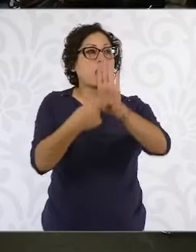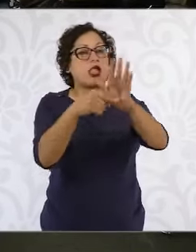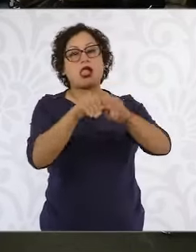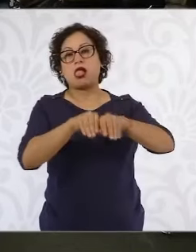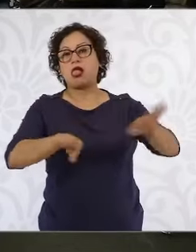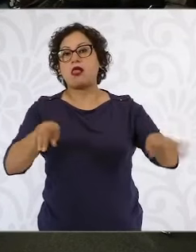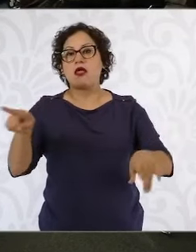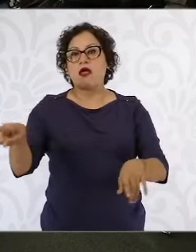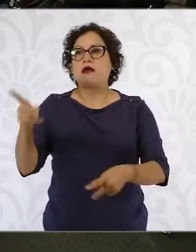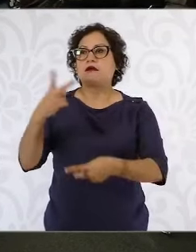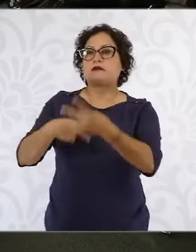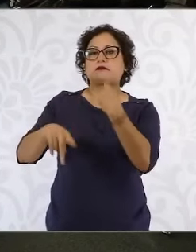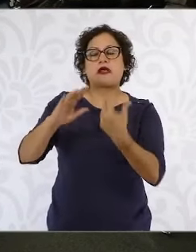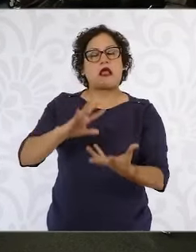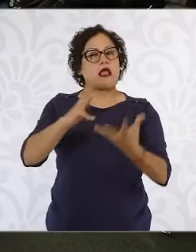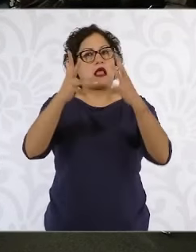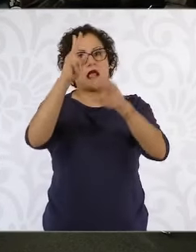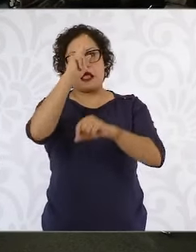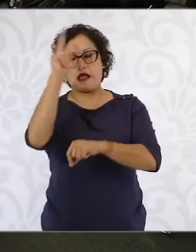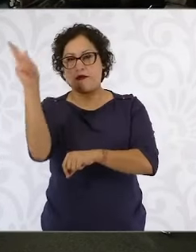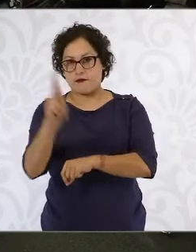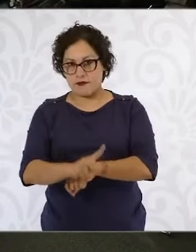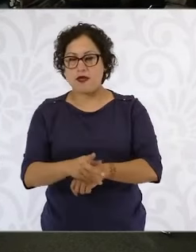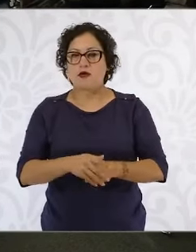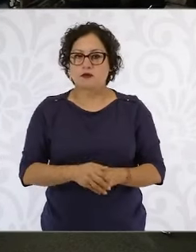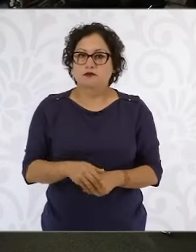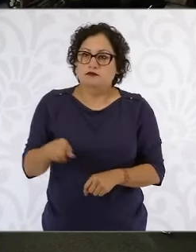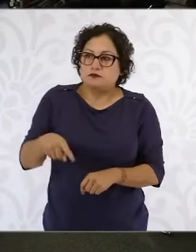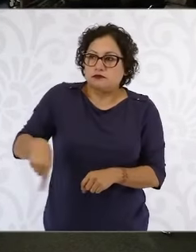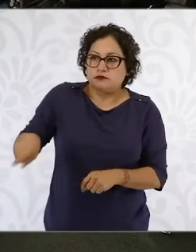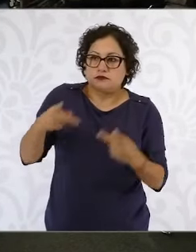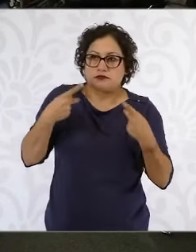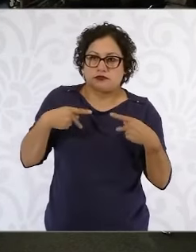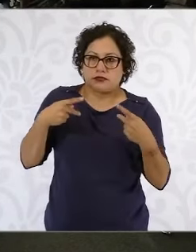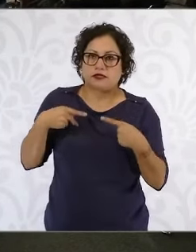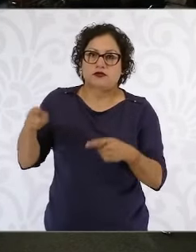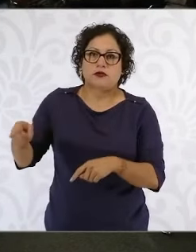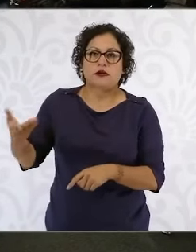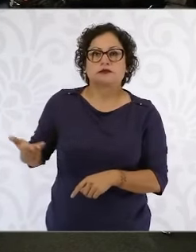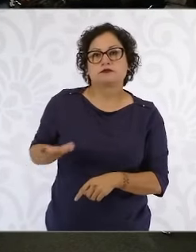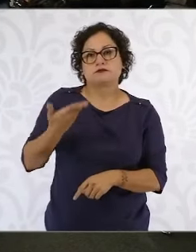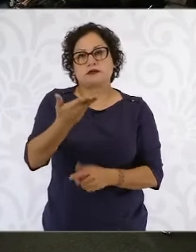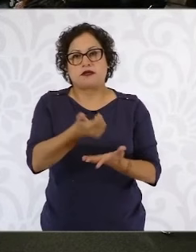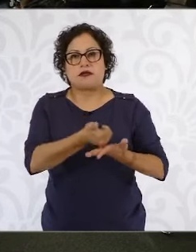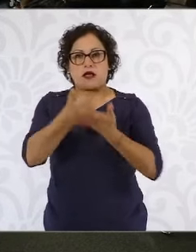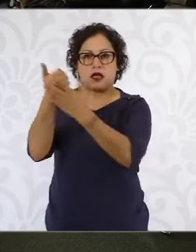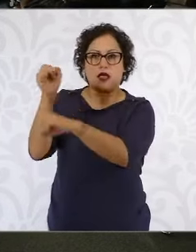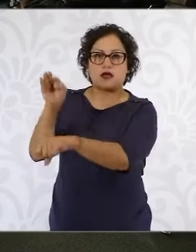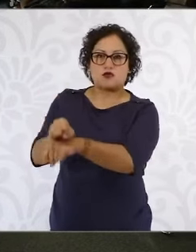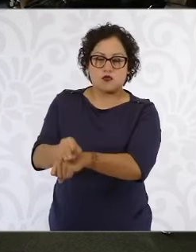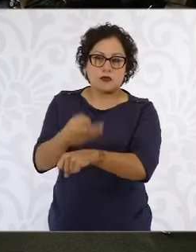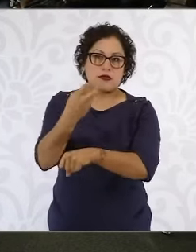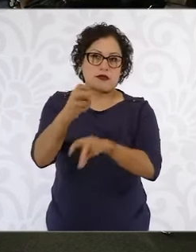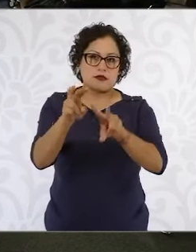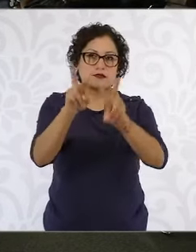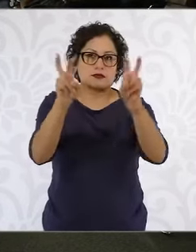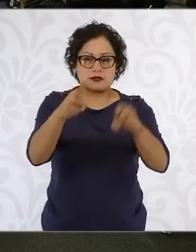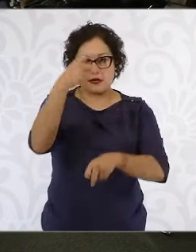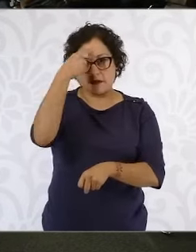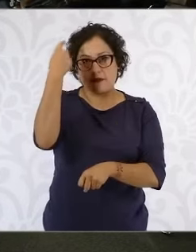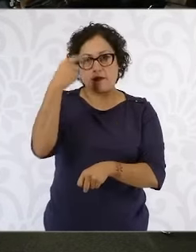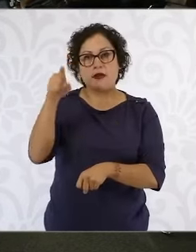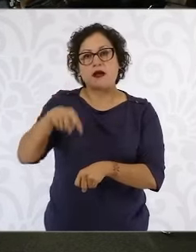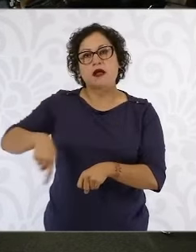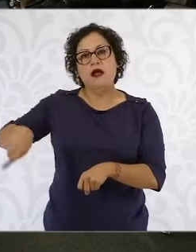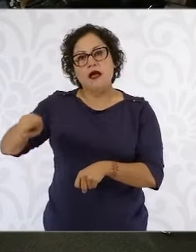empeorar esta situación, presidenta. Entonces, piden que les ayuden en este tema para que ellos puedan recuperar a sus